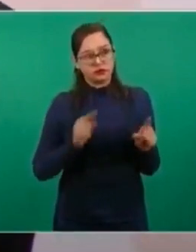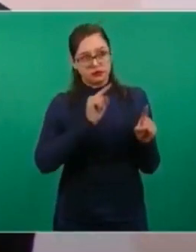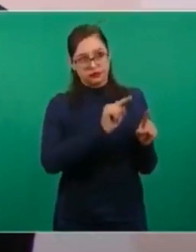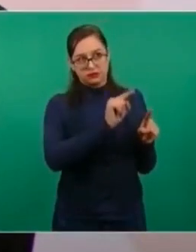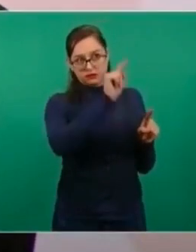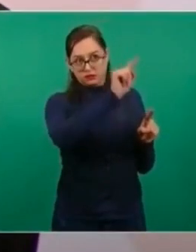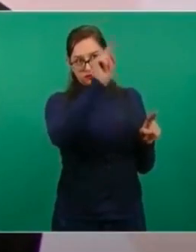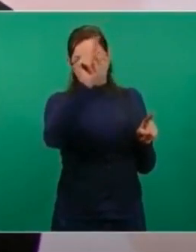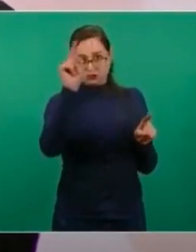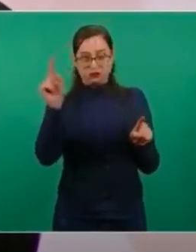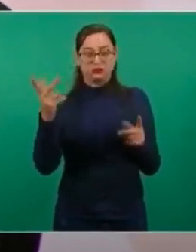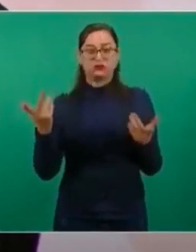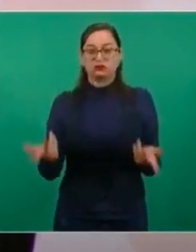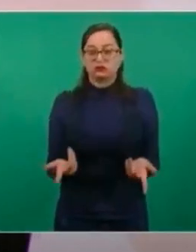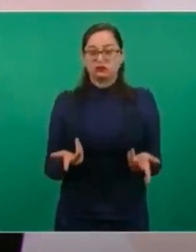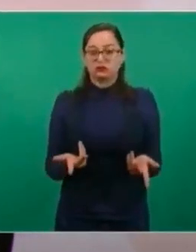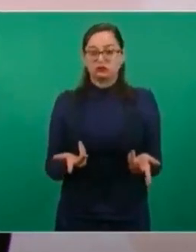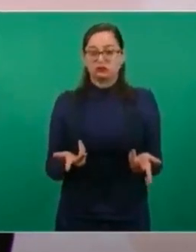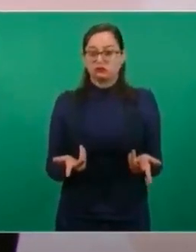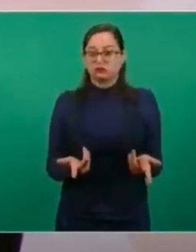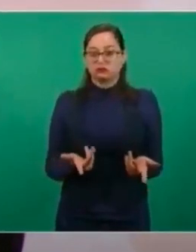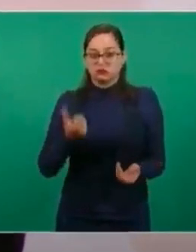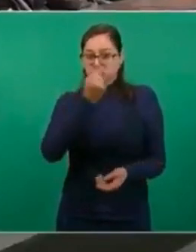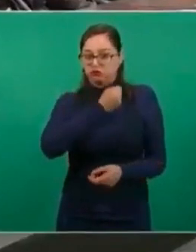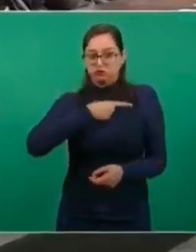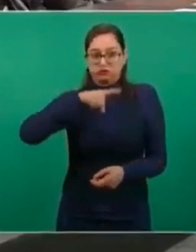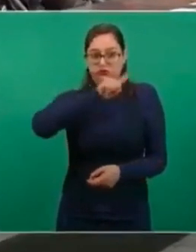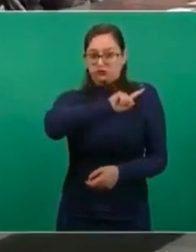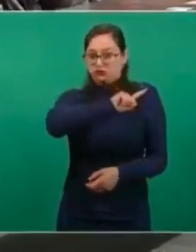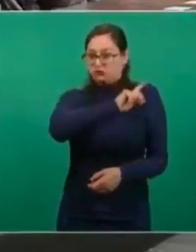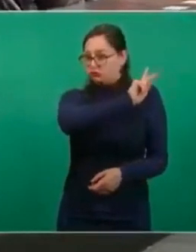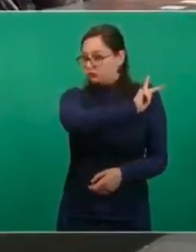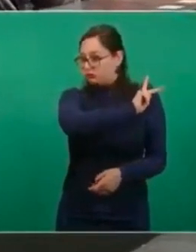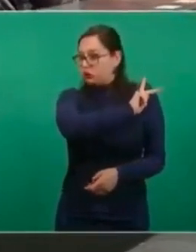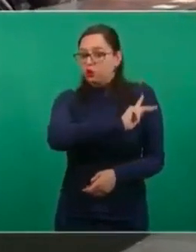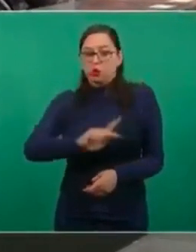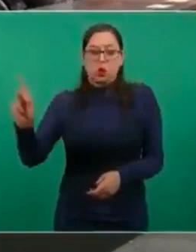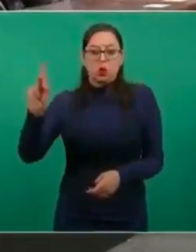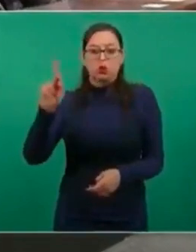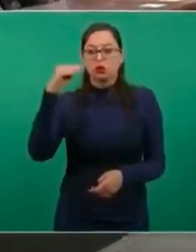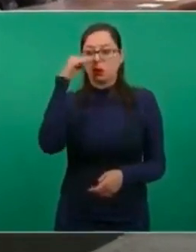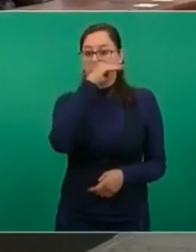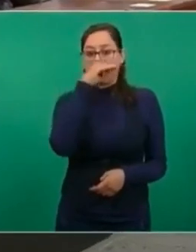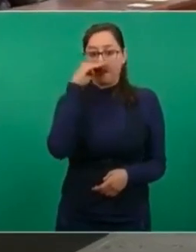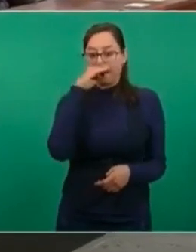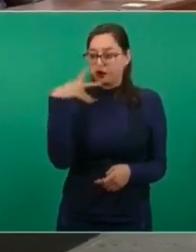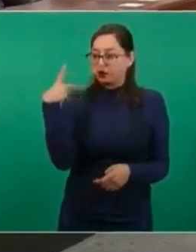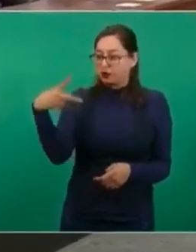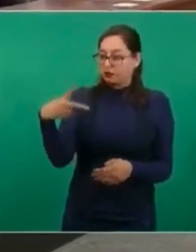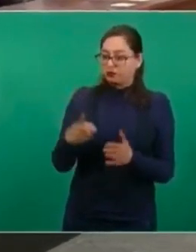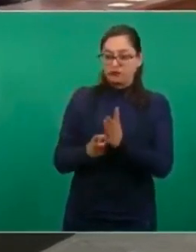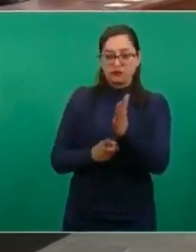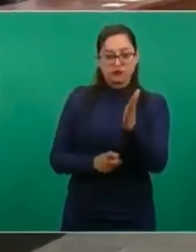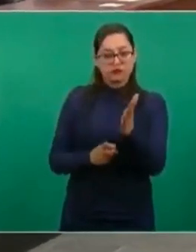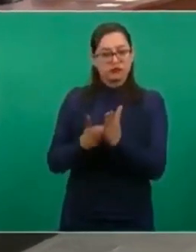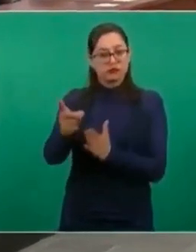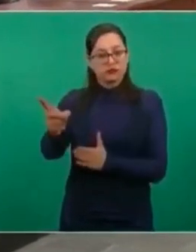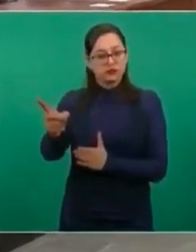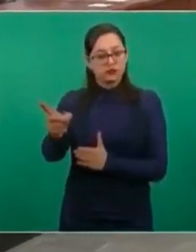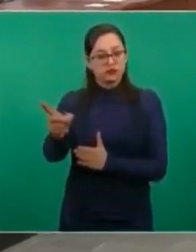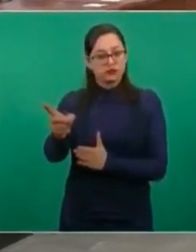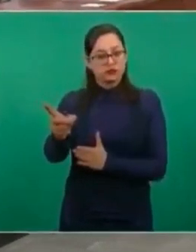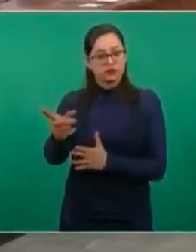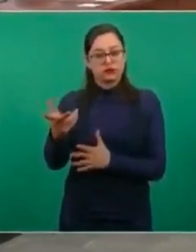donde la salud es gratuita porque es un derecho, no es